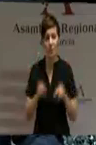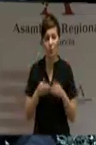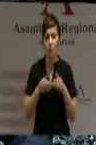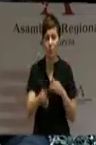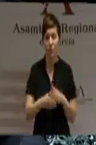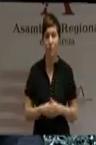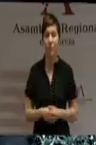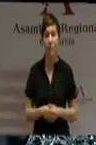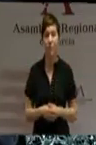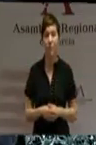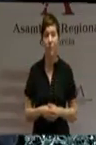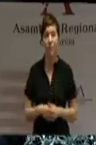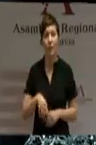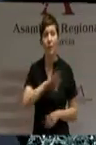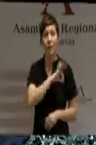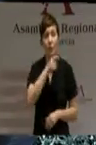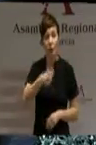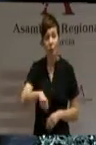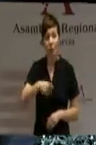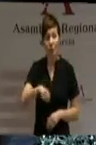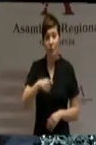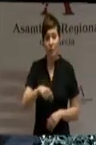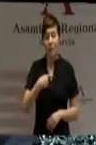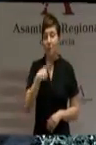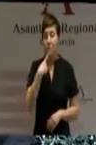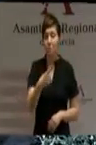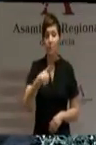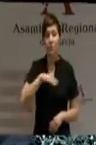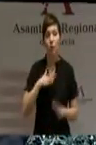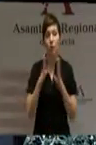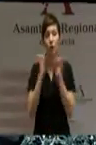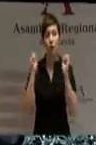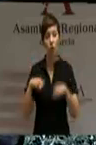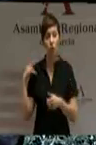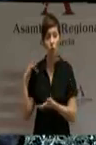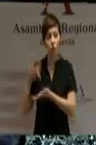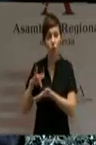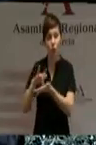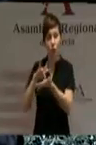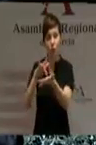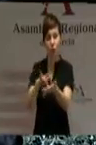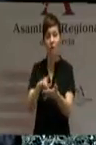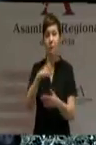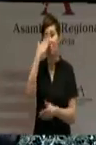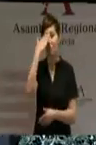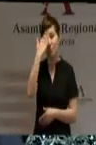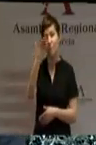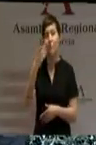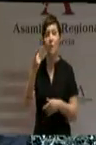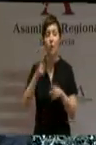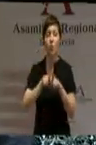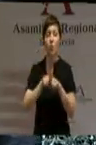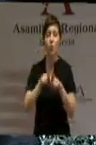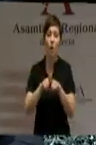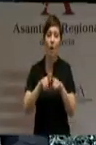Señor presidente, desde el consenso también hemos forjado nuestras principales estrategias de Gobierno, que